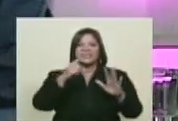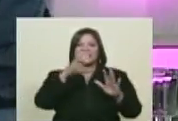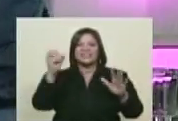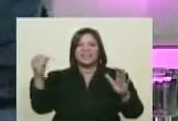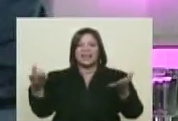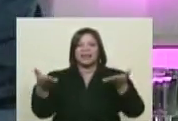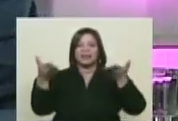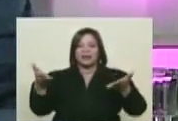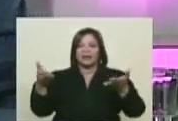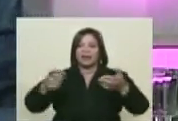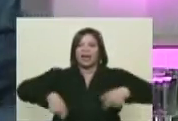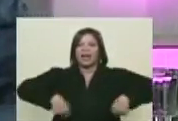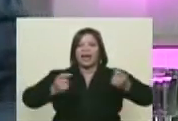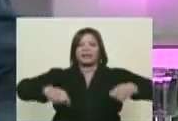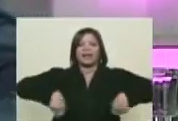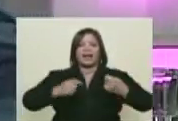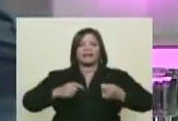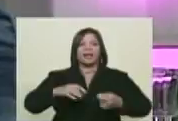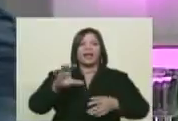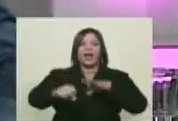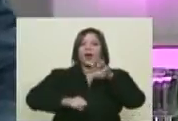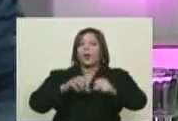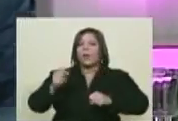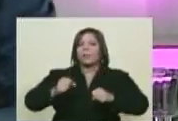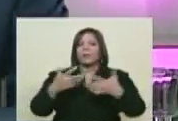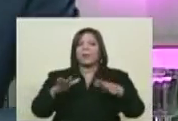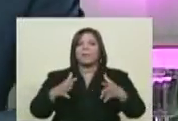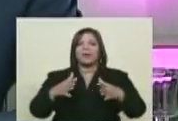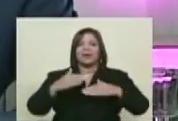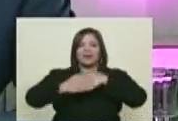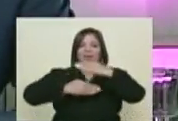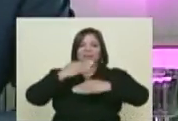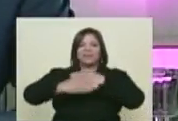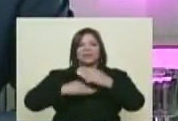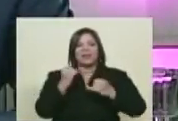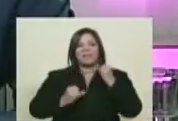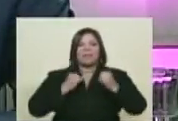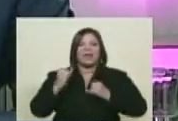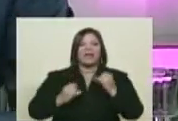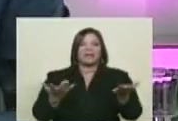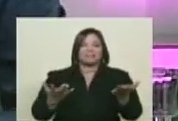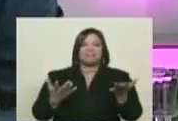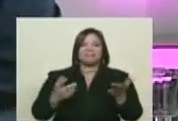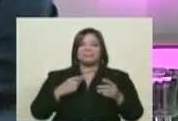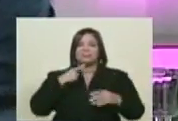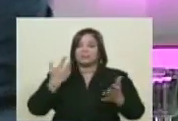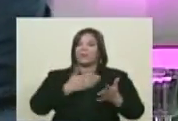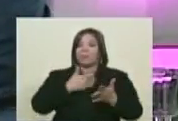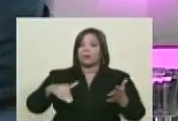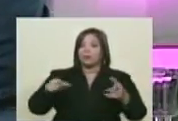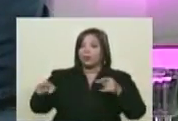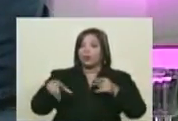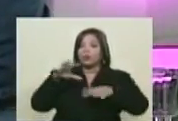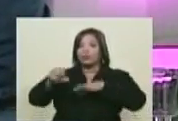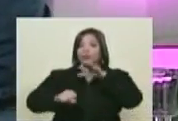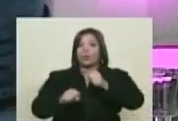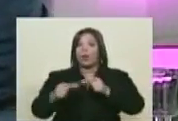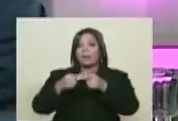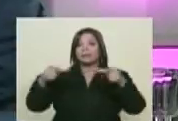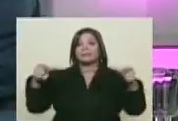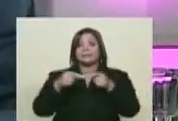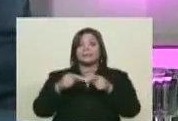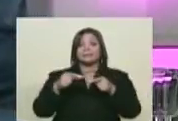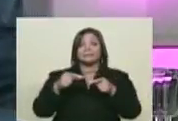decirle que eso tuvo que gastar para comprar unos pañales, o que es el equivalente de lo que tiene que gastar para comprar unos pañales. El presidente le dice, bueno, si tú vas a comprar un pasaje